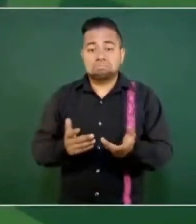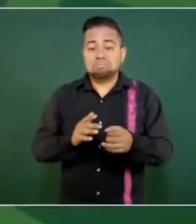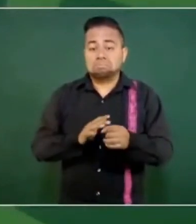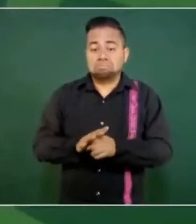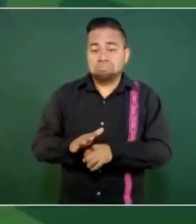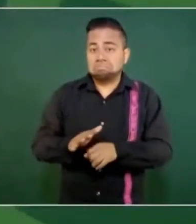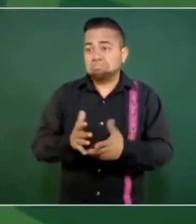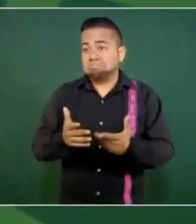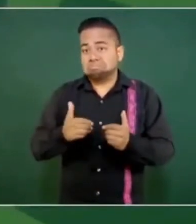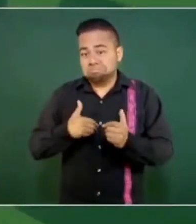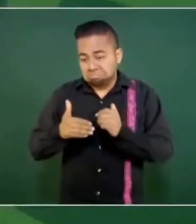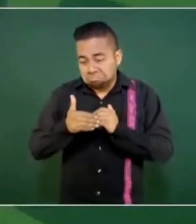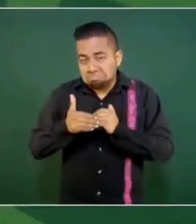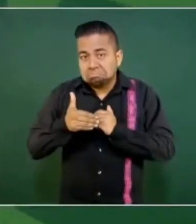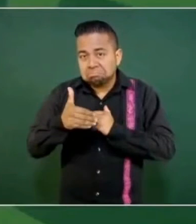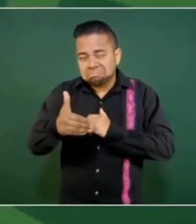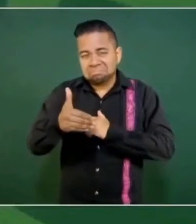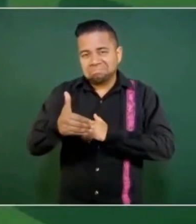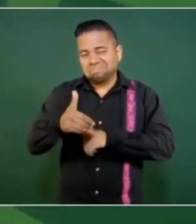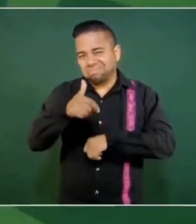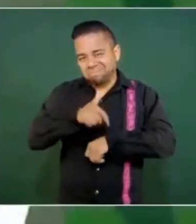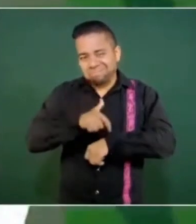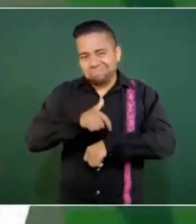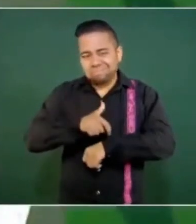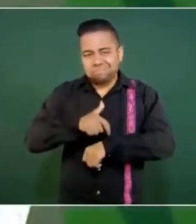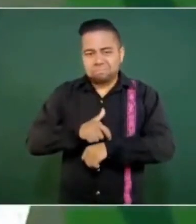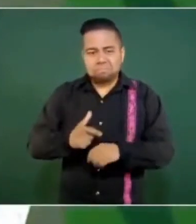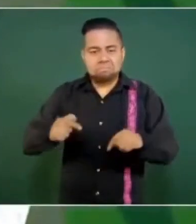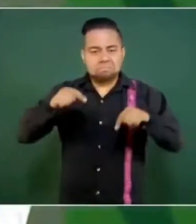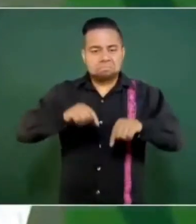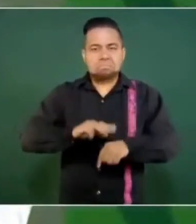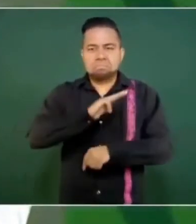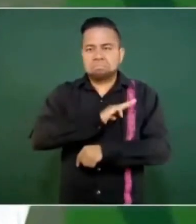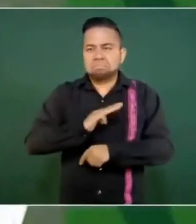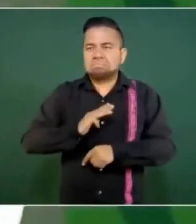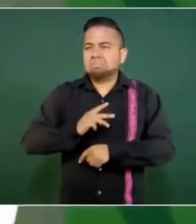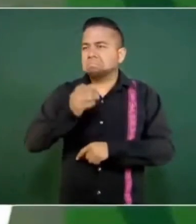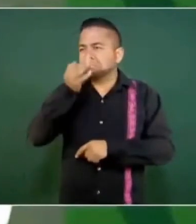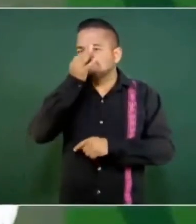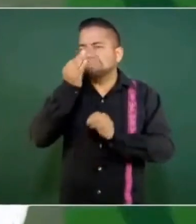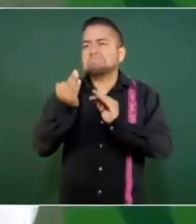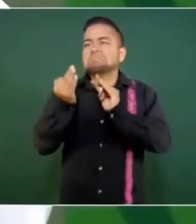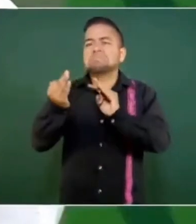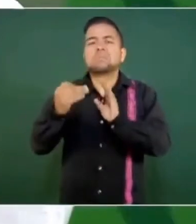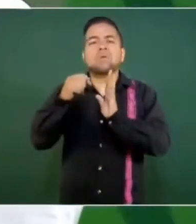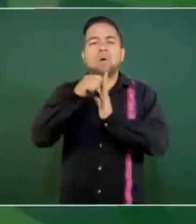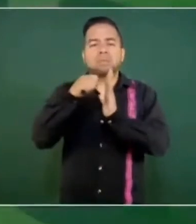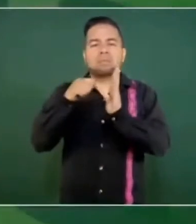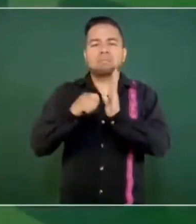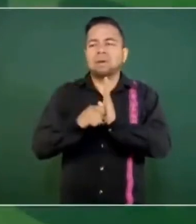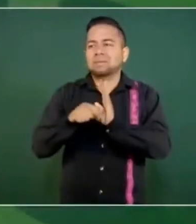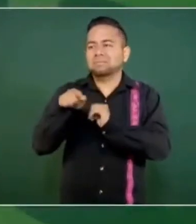Aquí en el municipio vecino de Tehuantepec